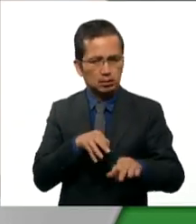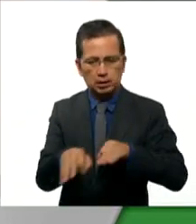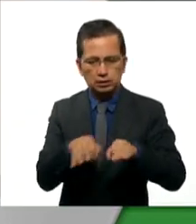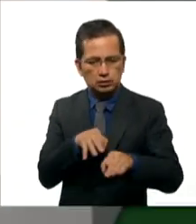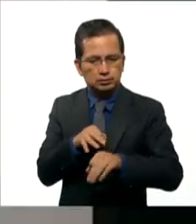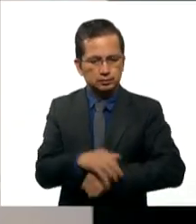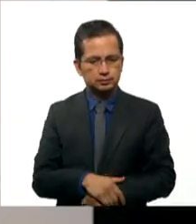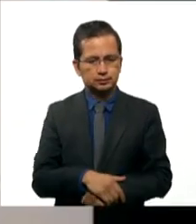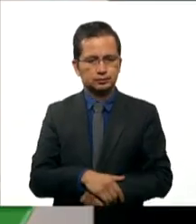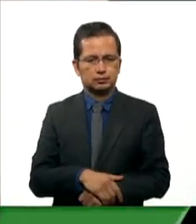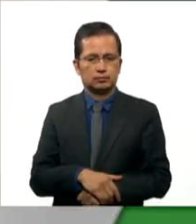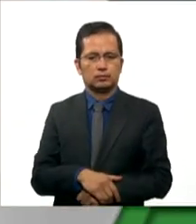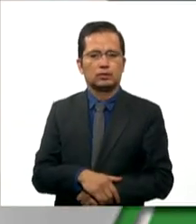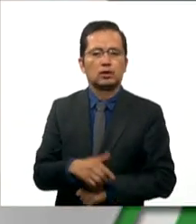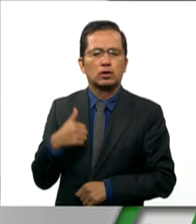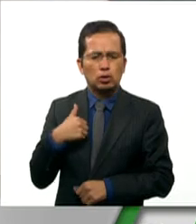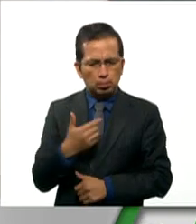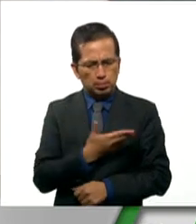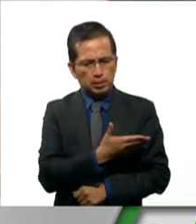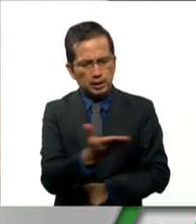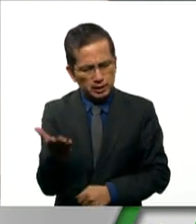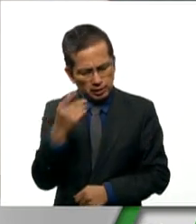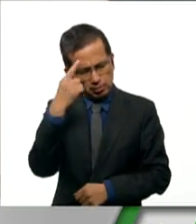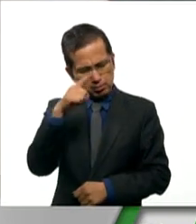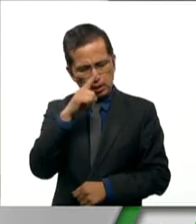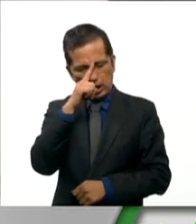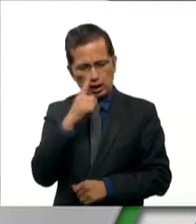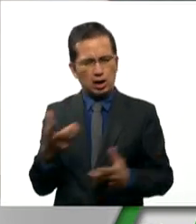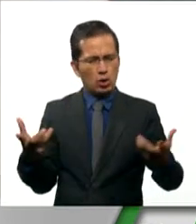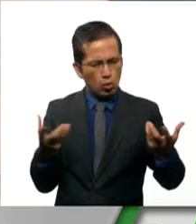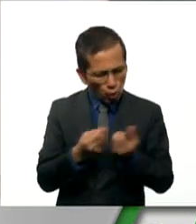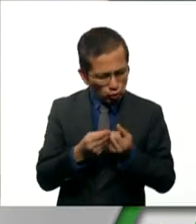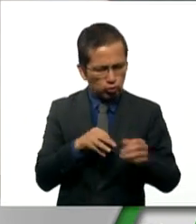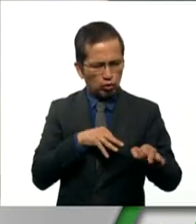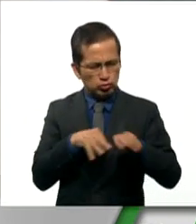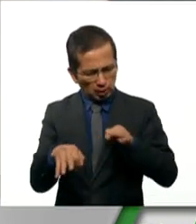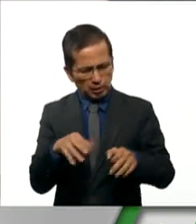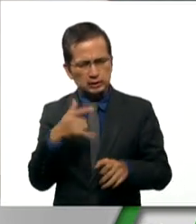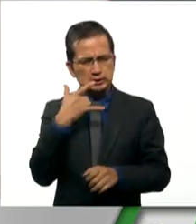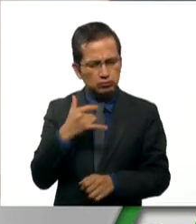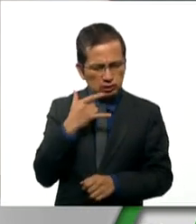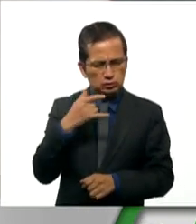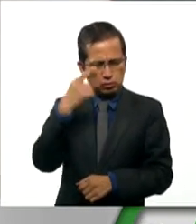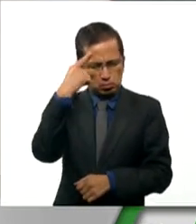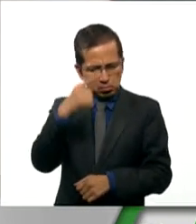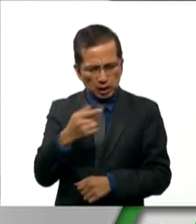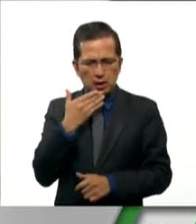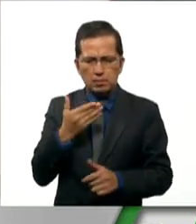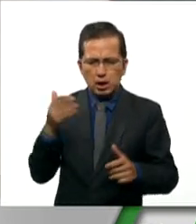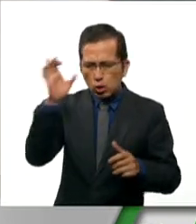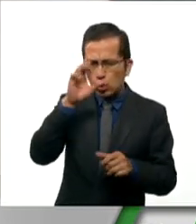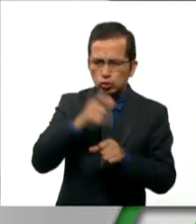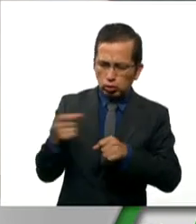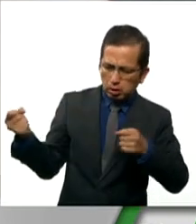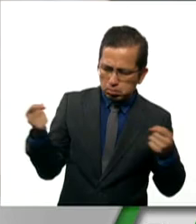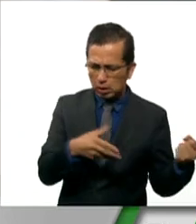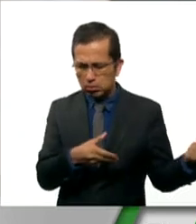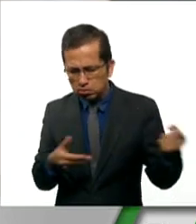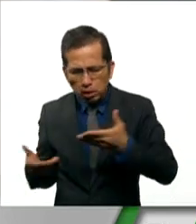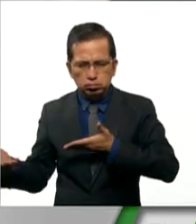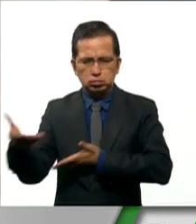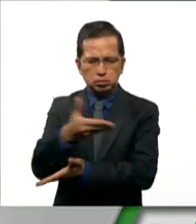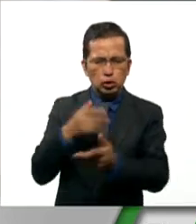Los invito respetuosamente a sumar esfuerzos intensamente para promover la aportación, el intercambio cultural, turístico,